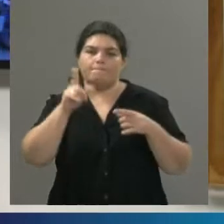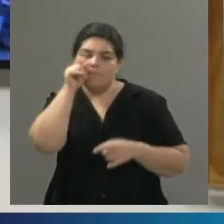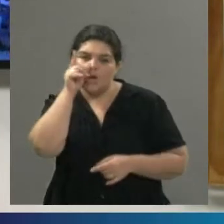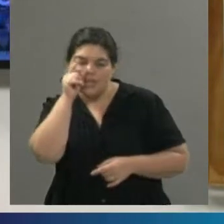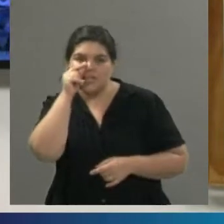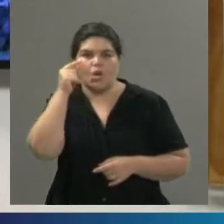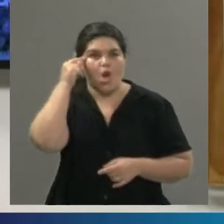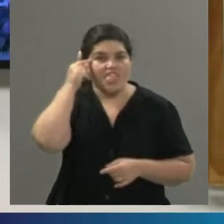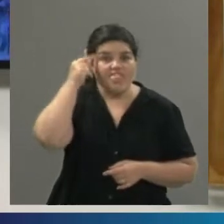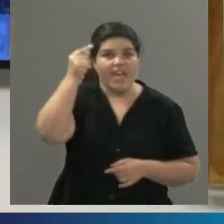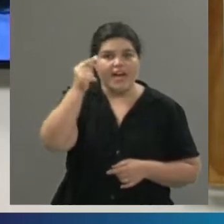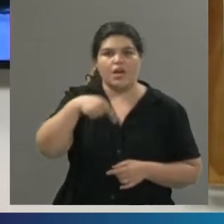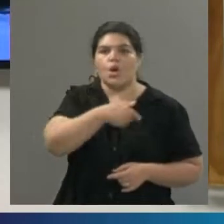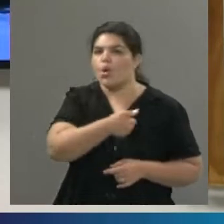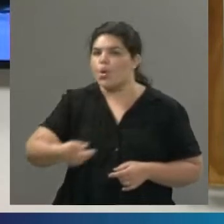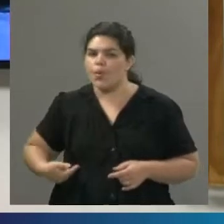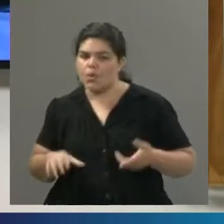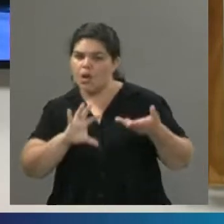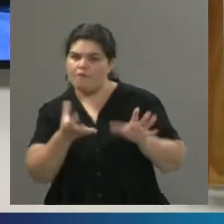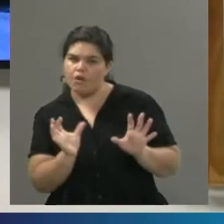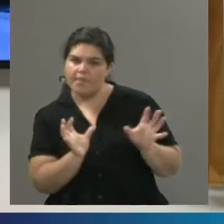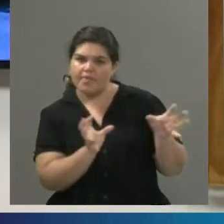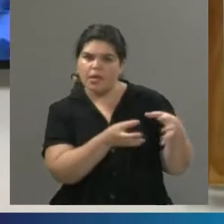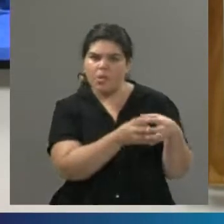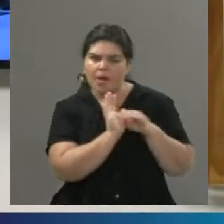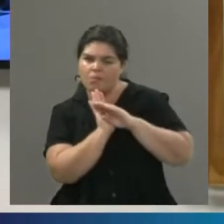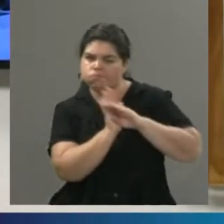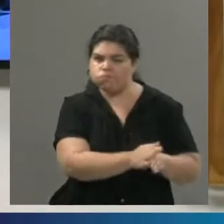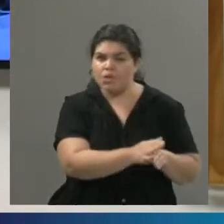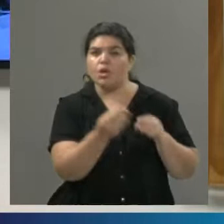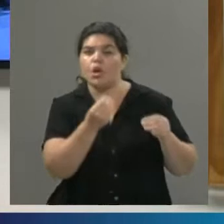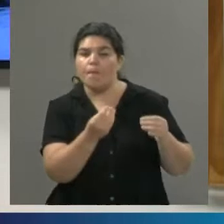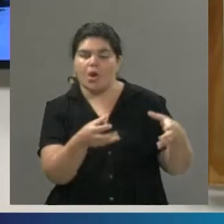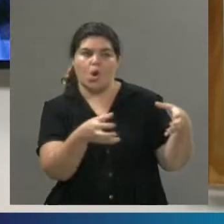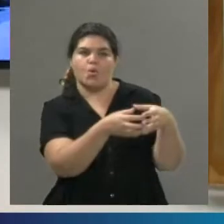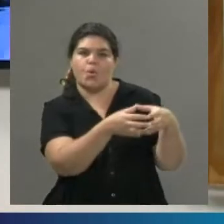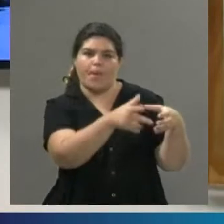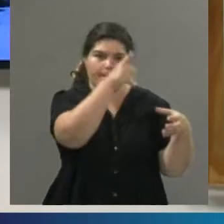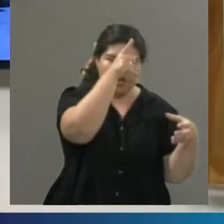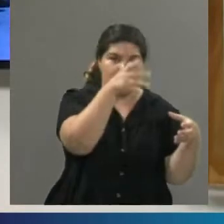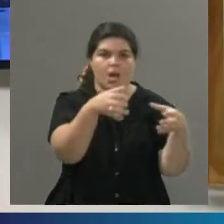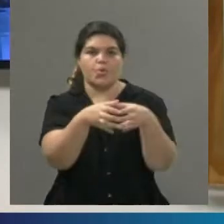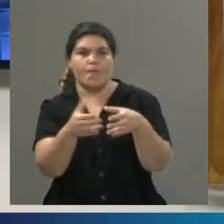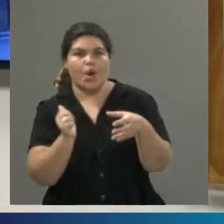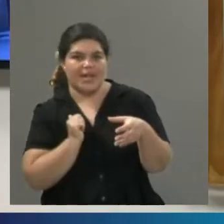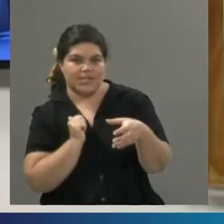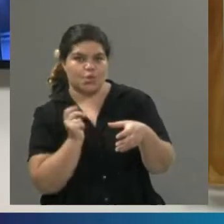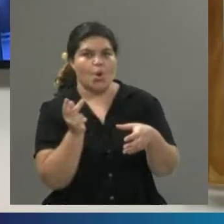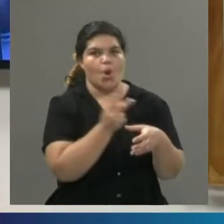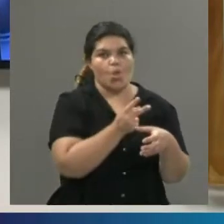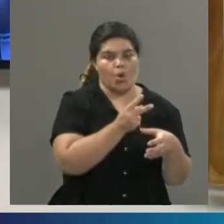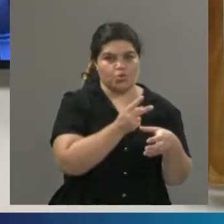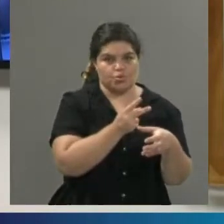aparatos represivos y en este caso vendrían siendo la policía o el ejército. Cuando en algunos casos,